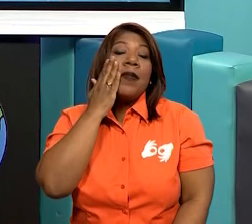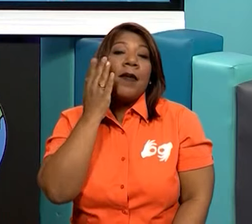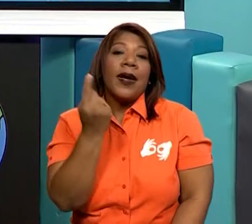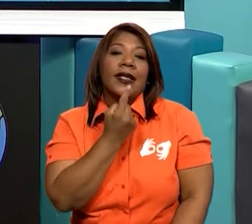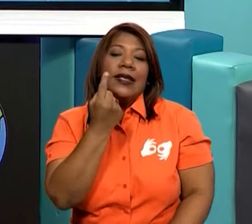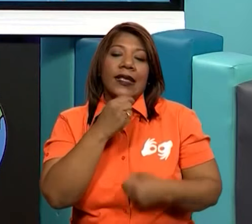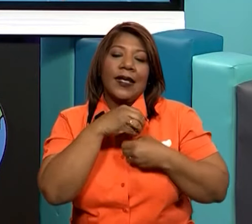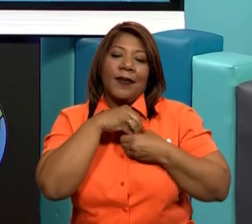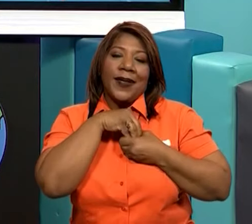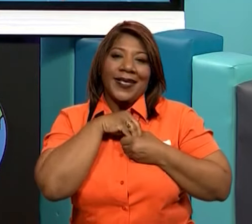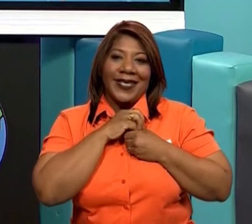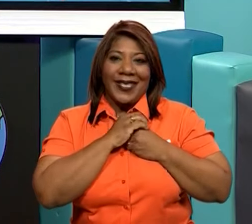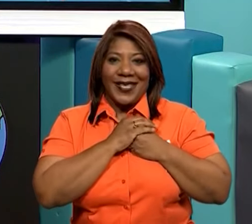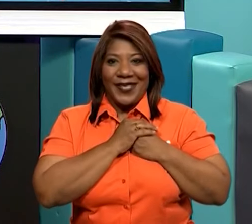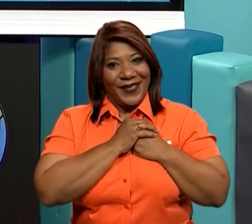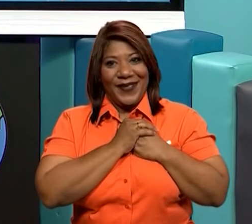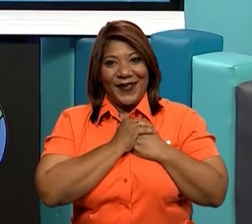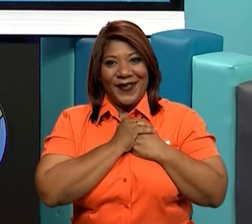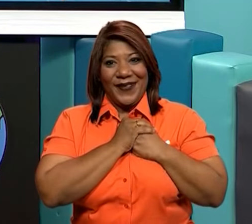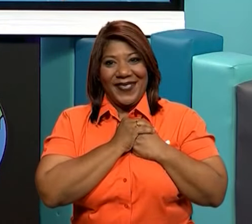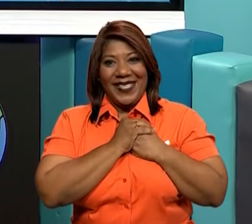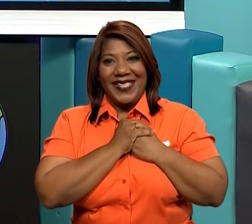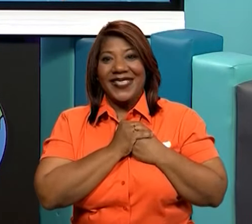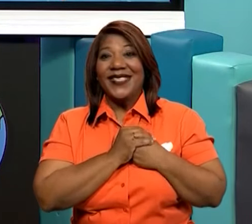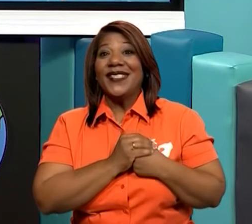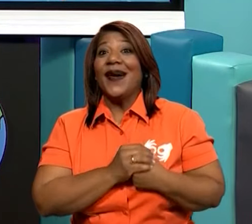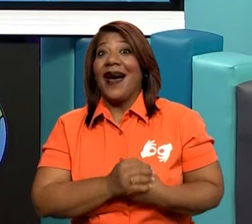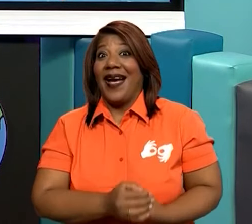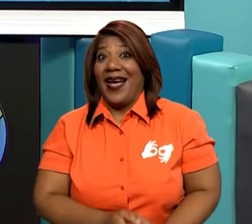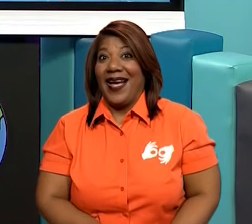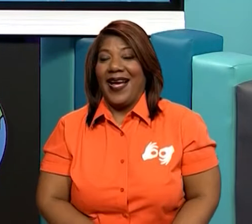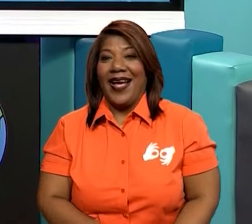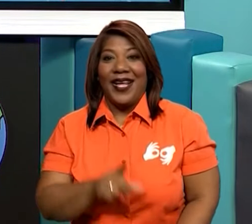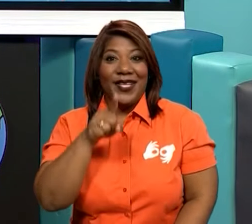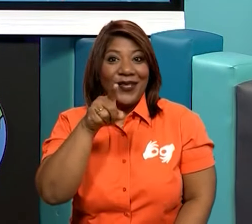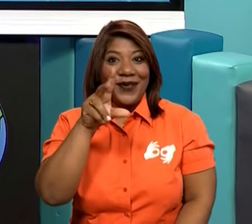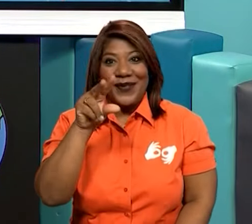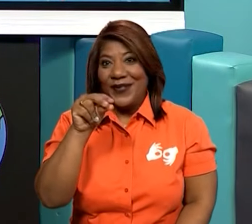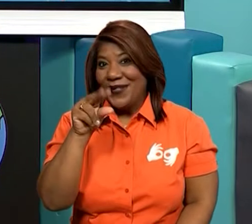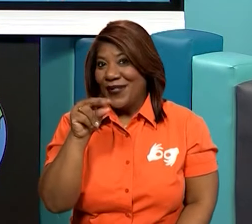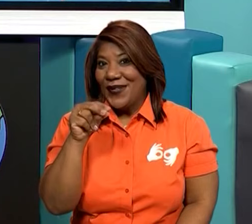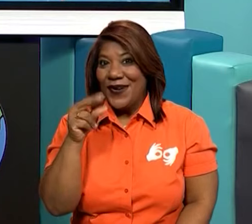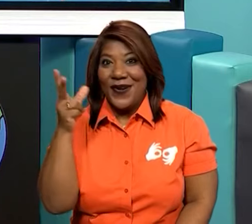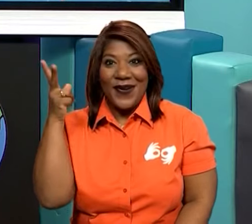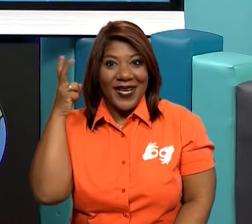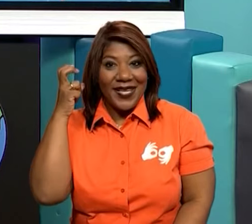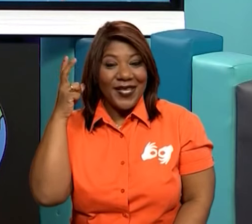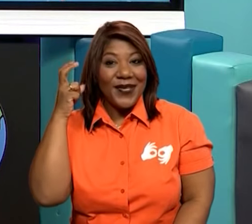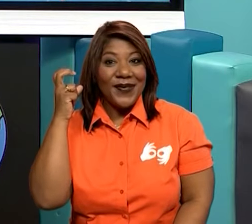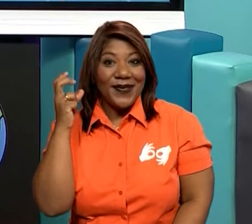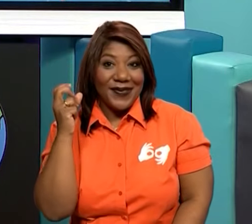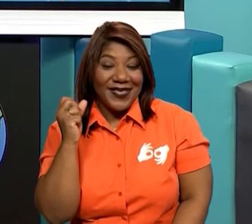corazón. Eso fue lo que te dije, pero no lo pudiste percibir porque se fue el audio.